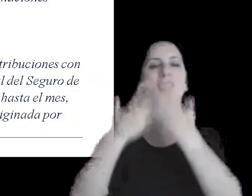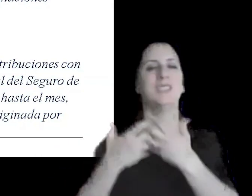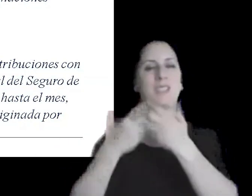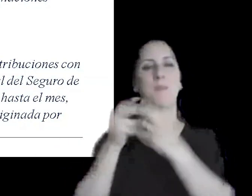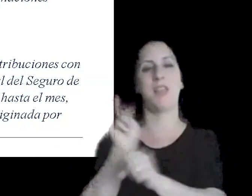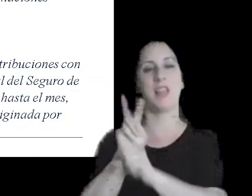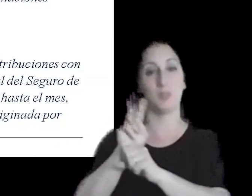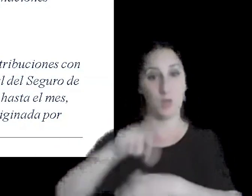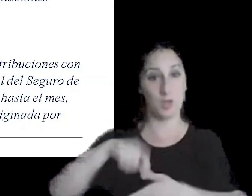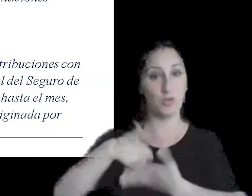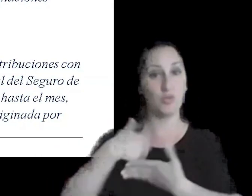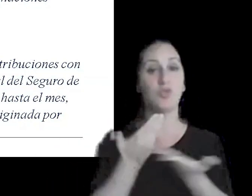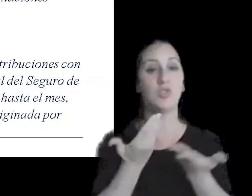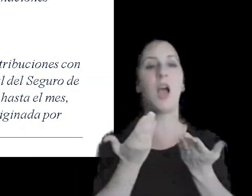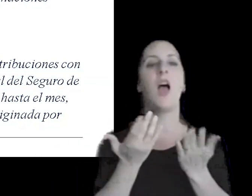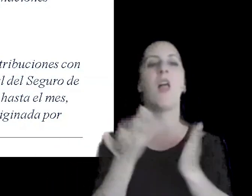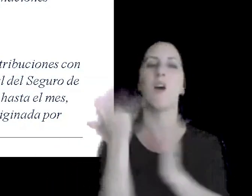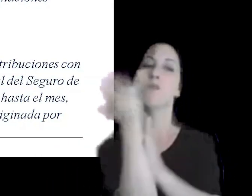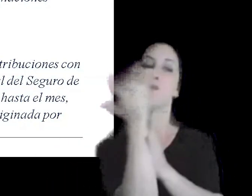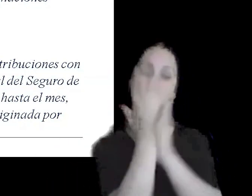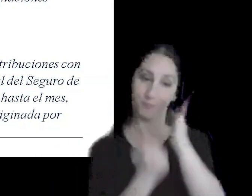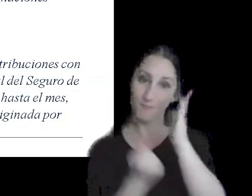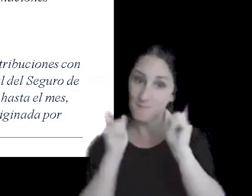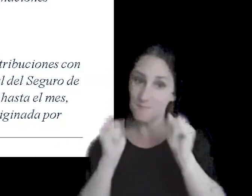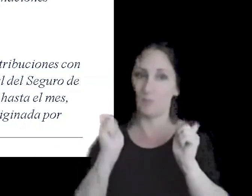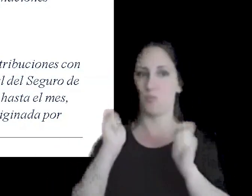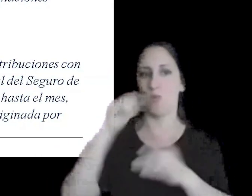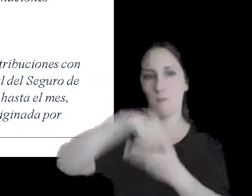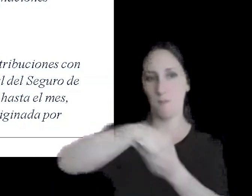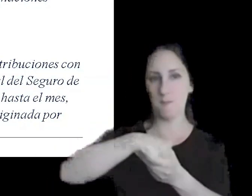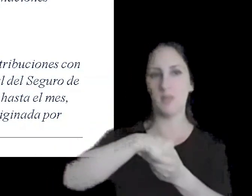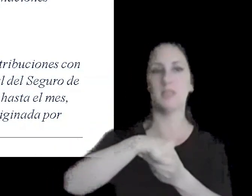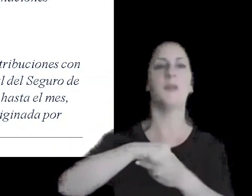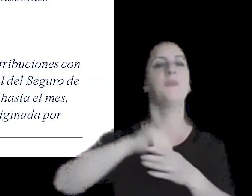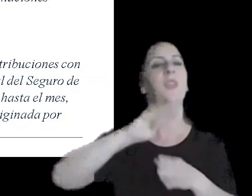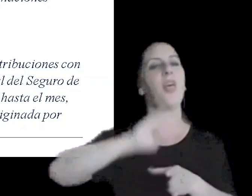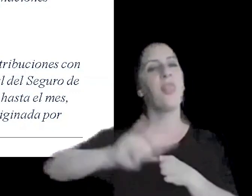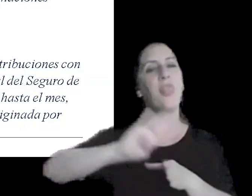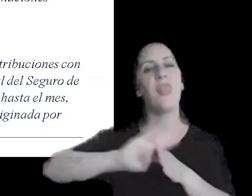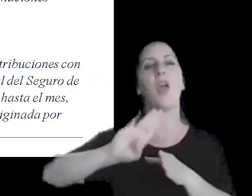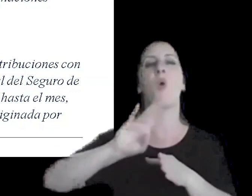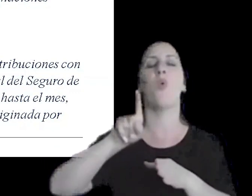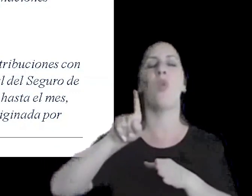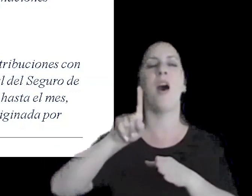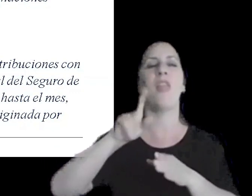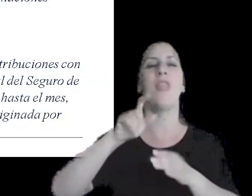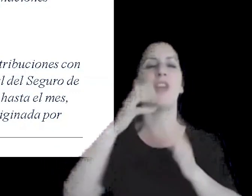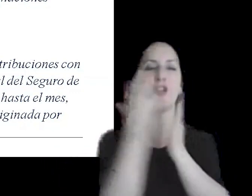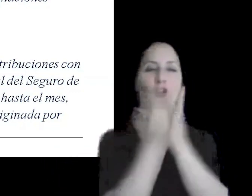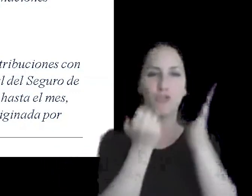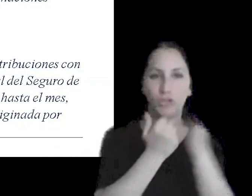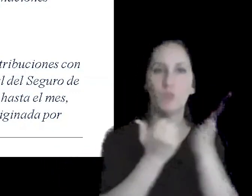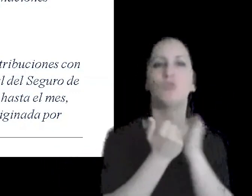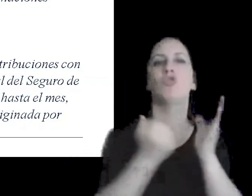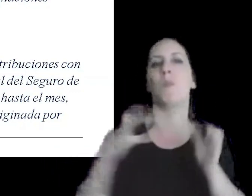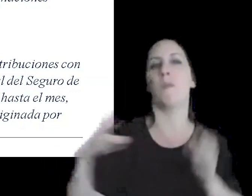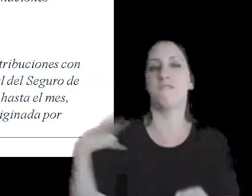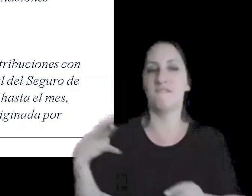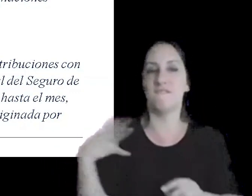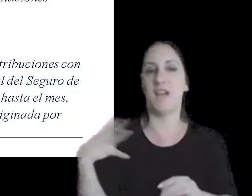devengados hasta el mes inclusive deuda en concepto de aportes y contribuciones originados en falta de